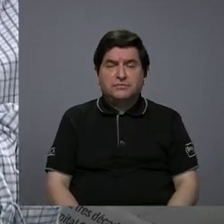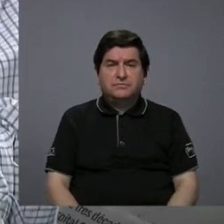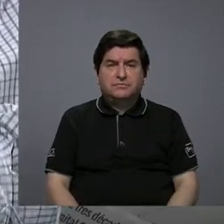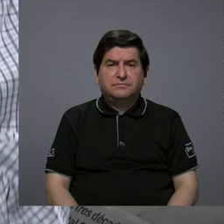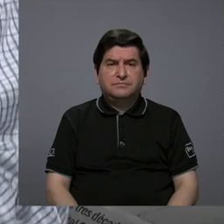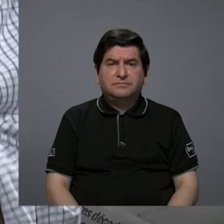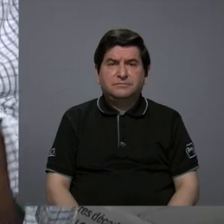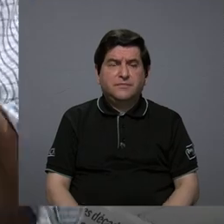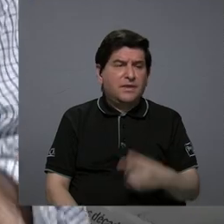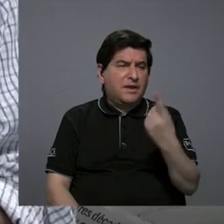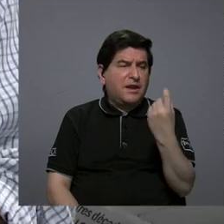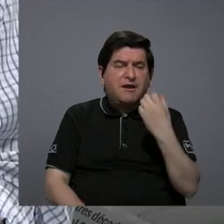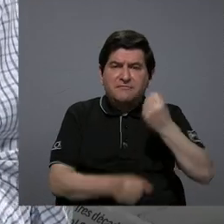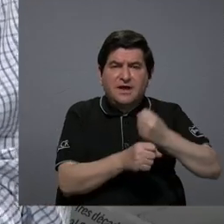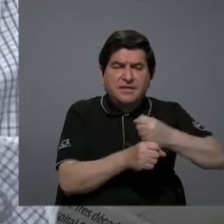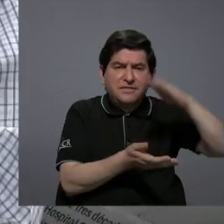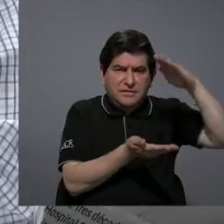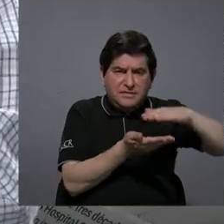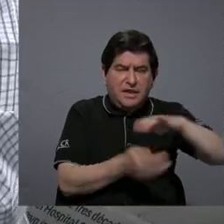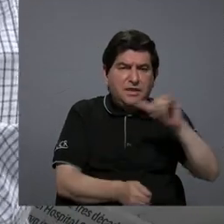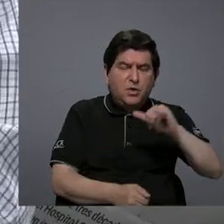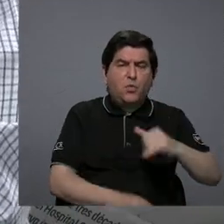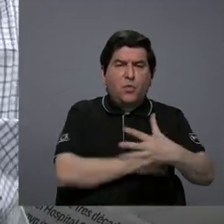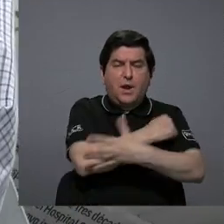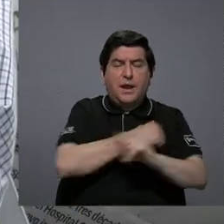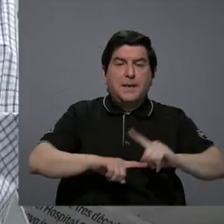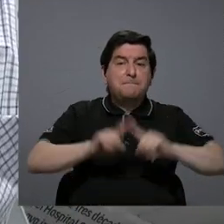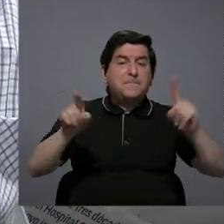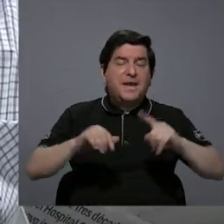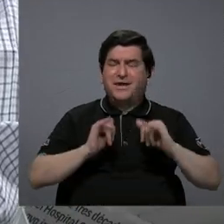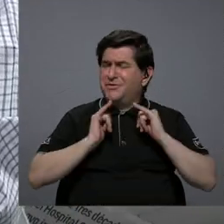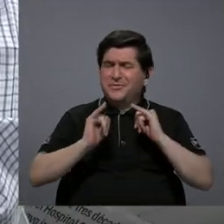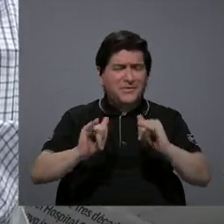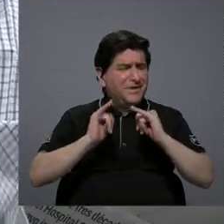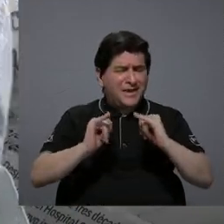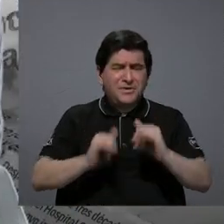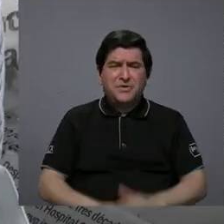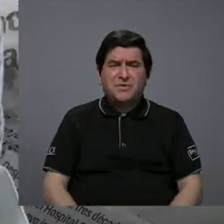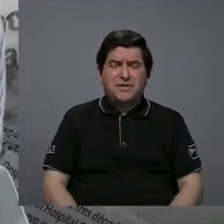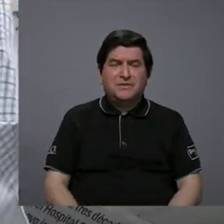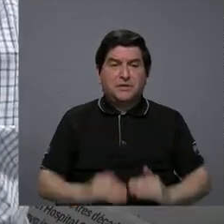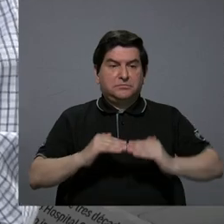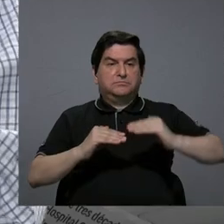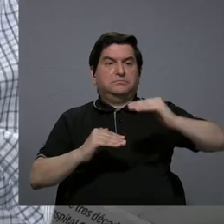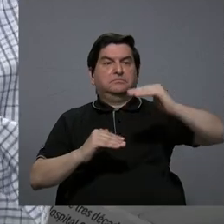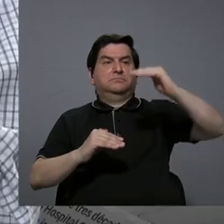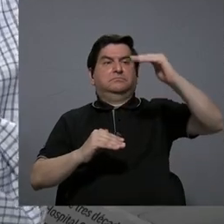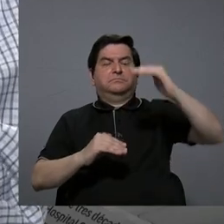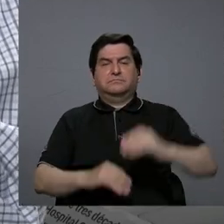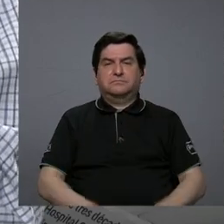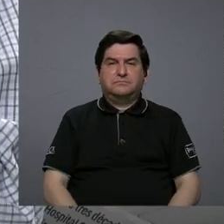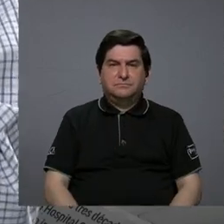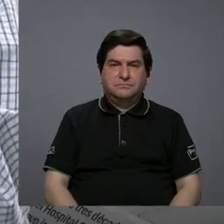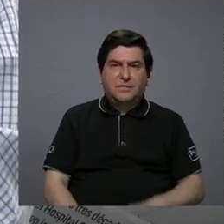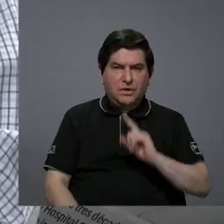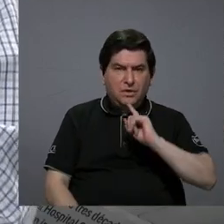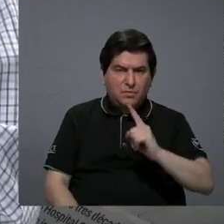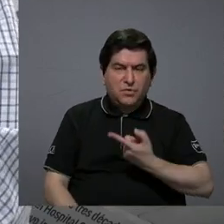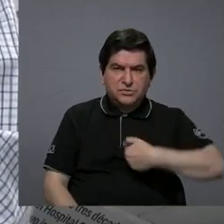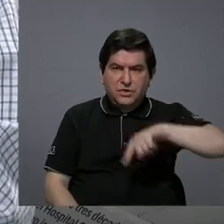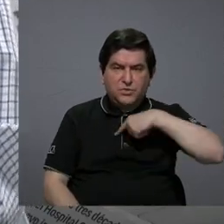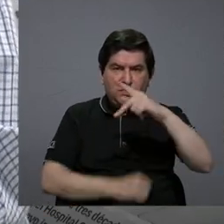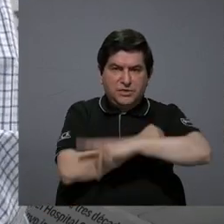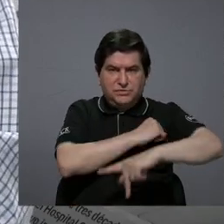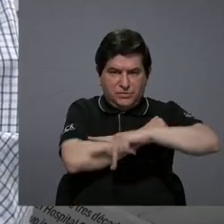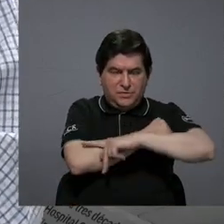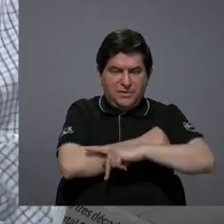desempleo, baja la pobreza, pero la desigualdad está muy arriba. Como decíamos, somos de los